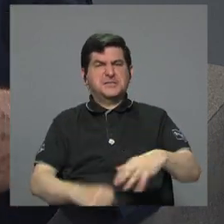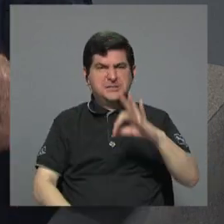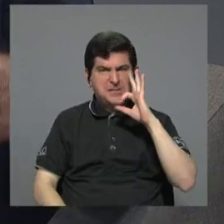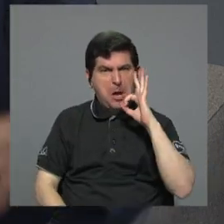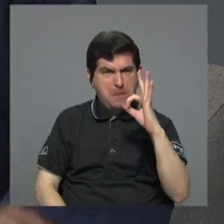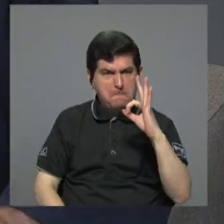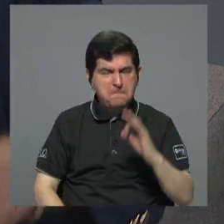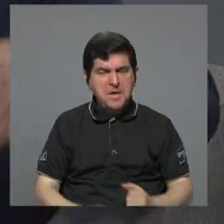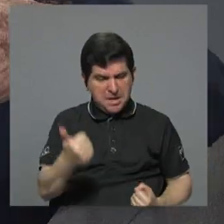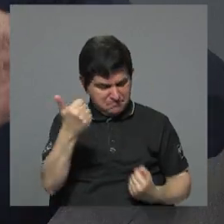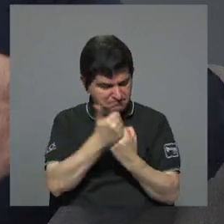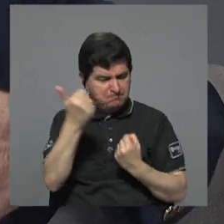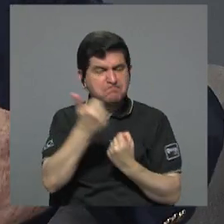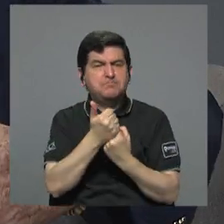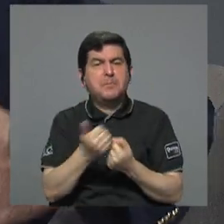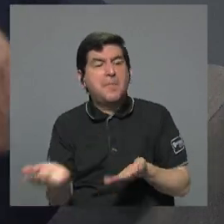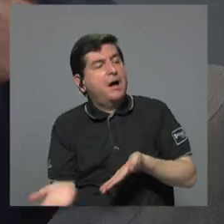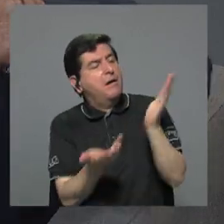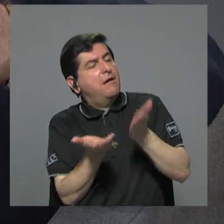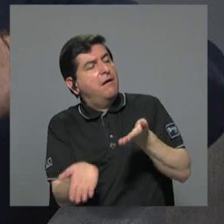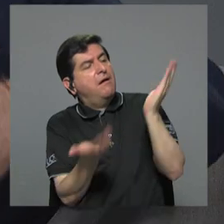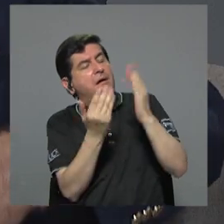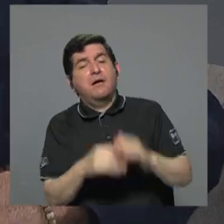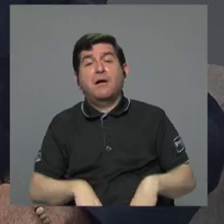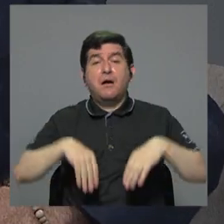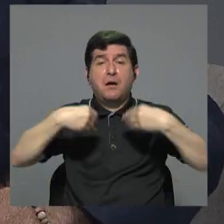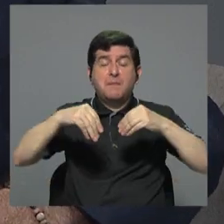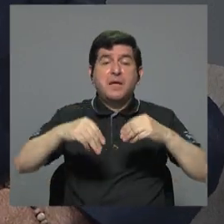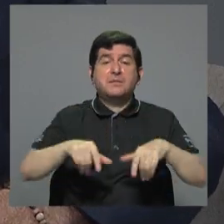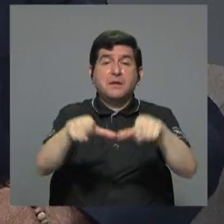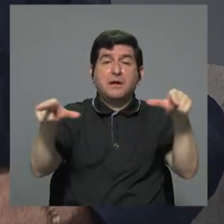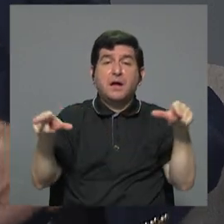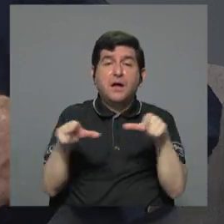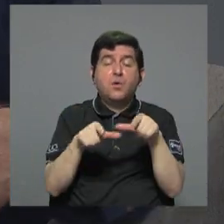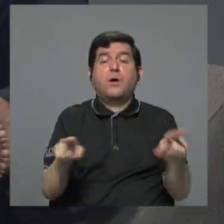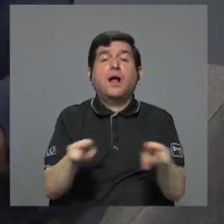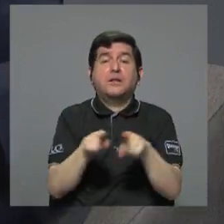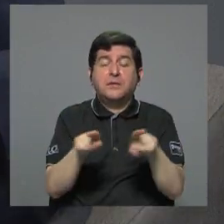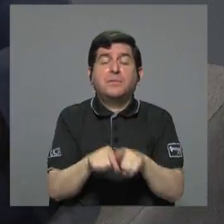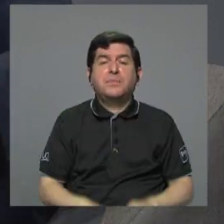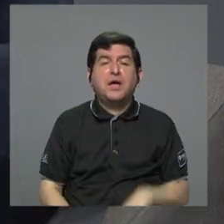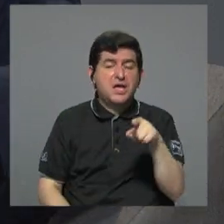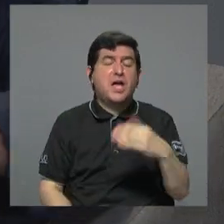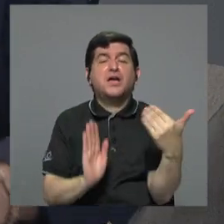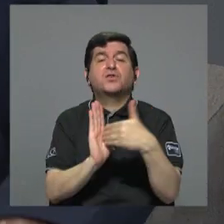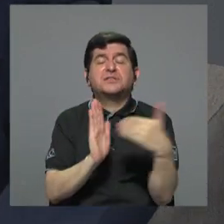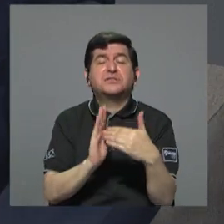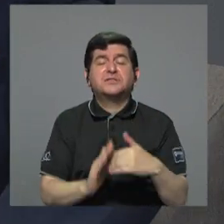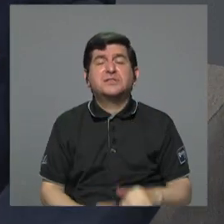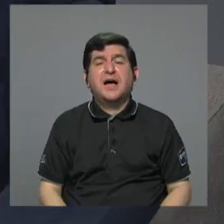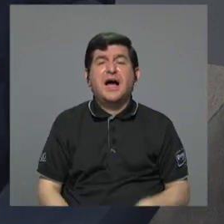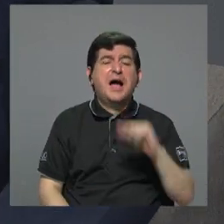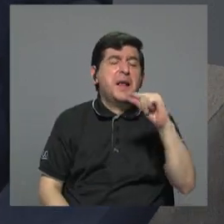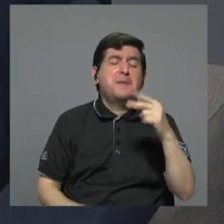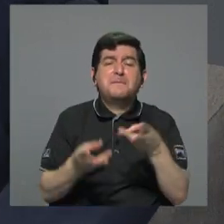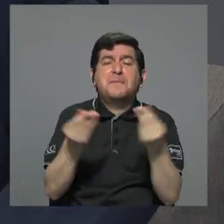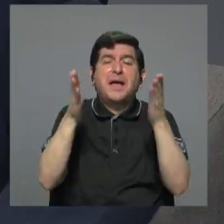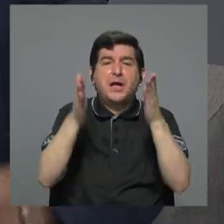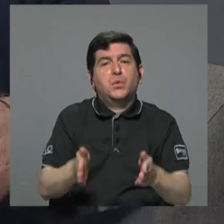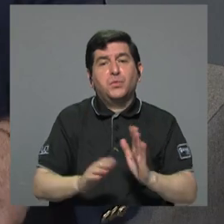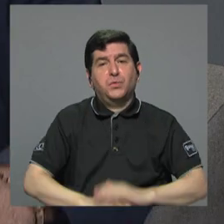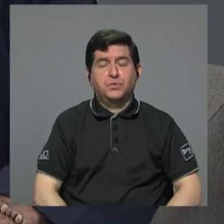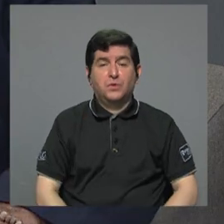aceitadita para exportar, están vendiendo en el mercado local también y entonces están arruinando más al pequeño productor.